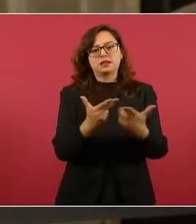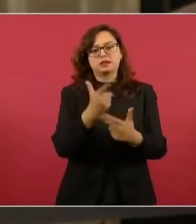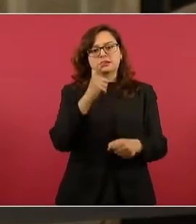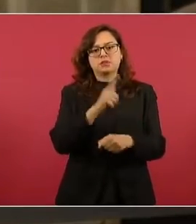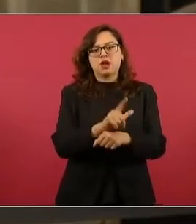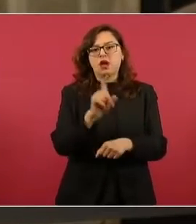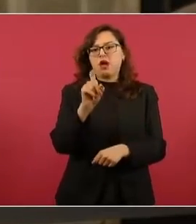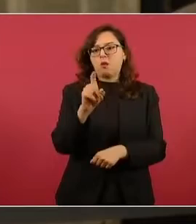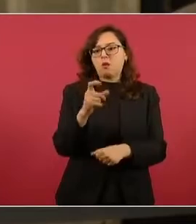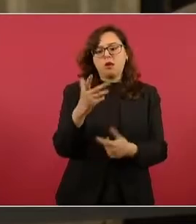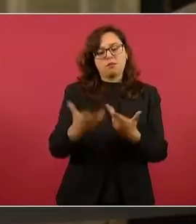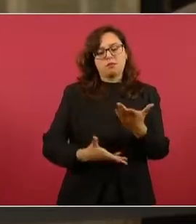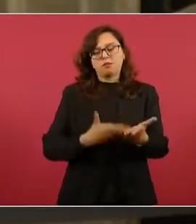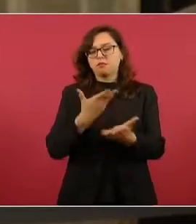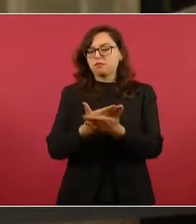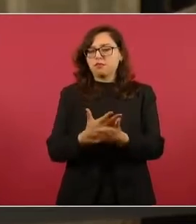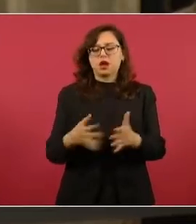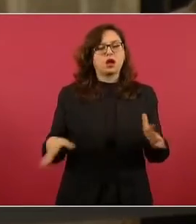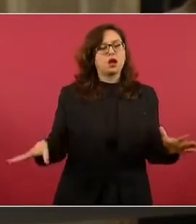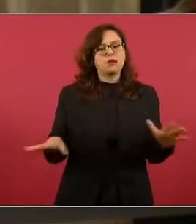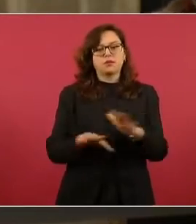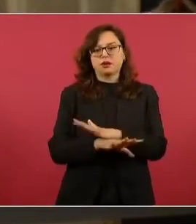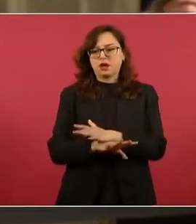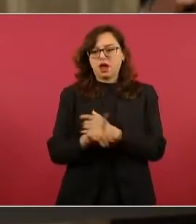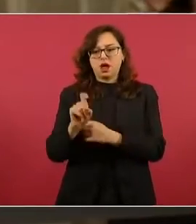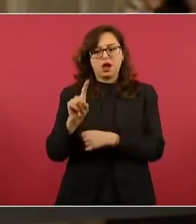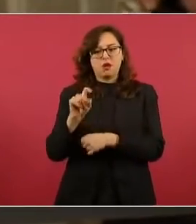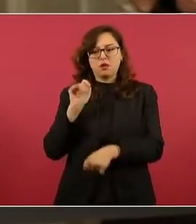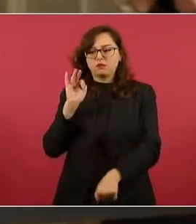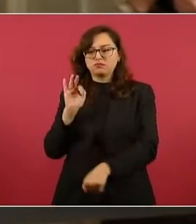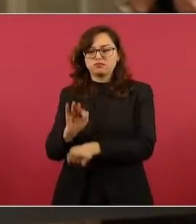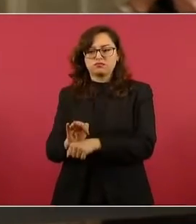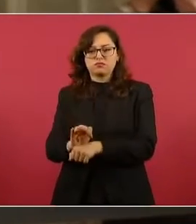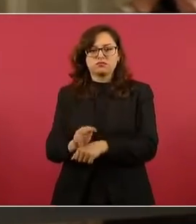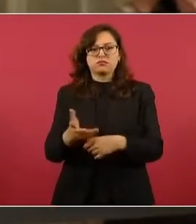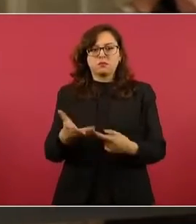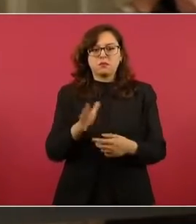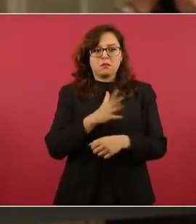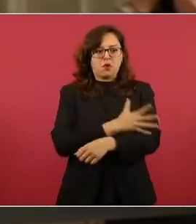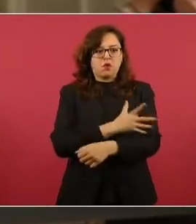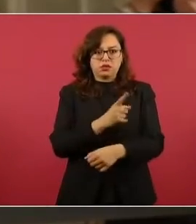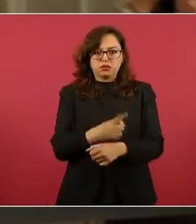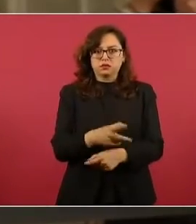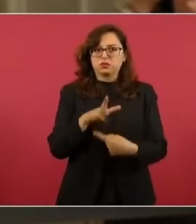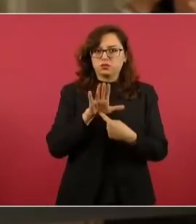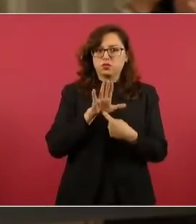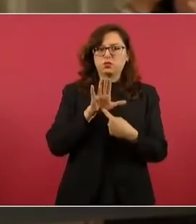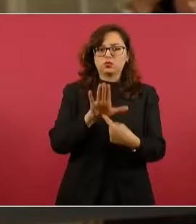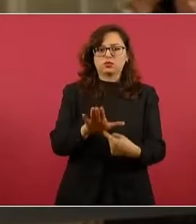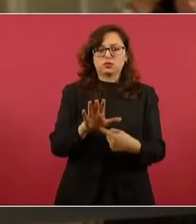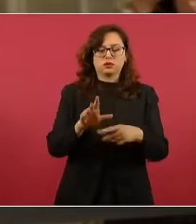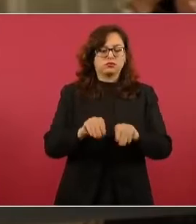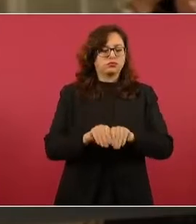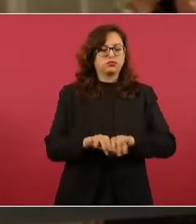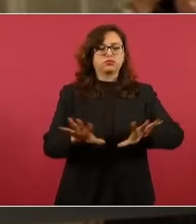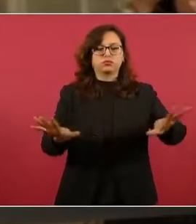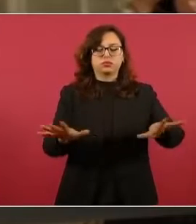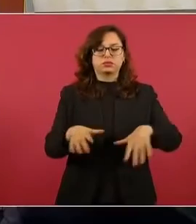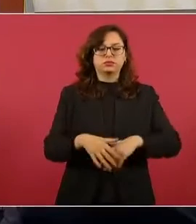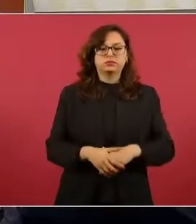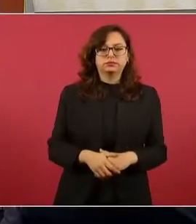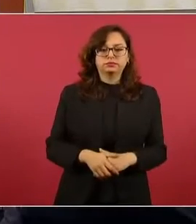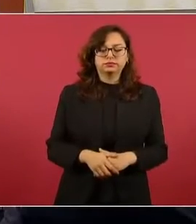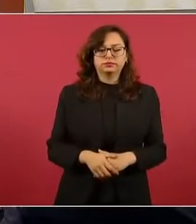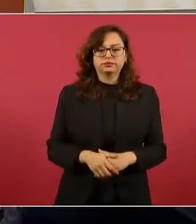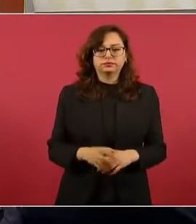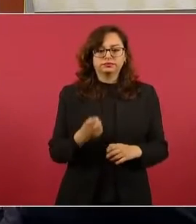de estas concesiones y sobre todo también transparentar y que todos los mexicanos conozcamos este tema que a todos nos duele.